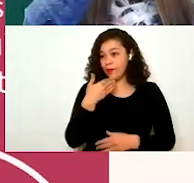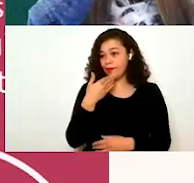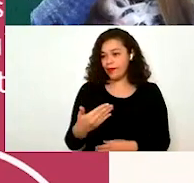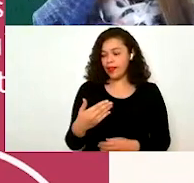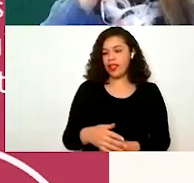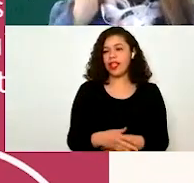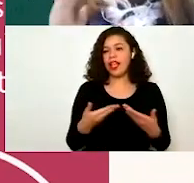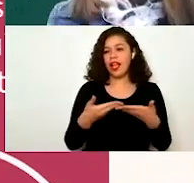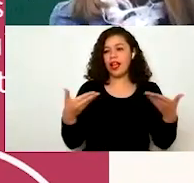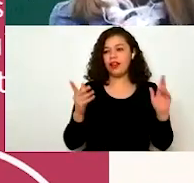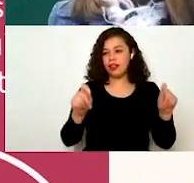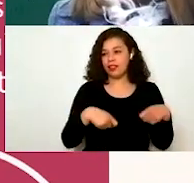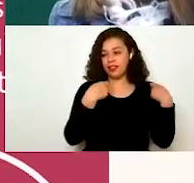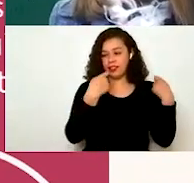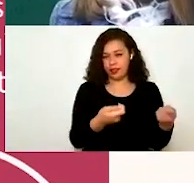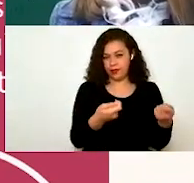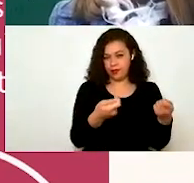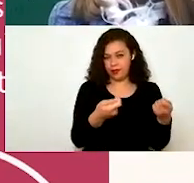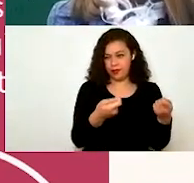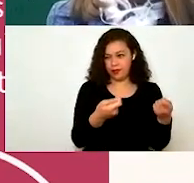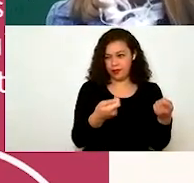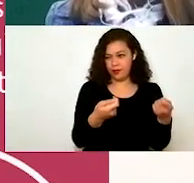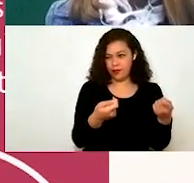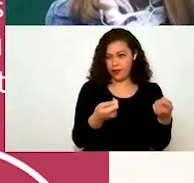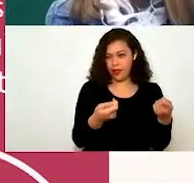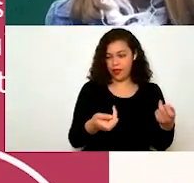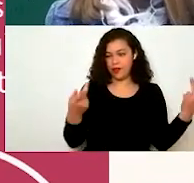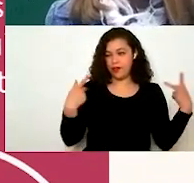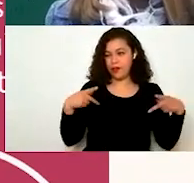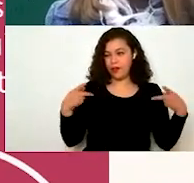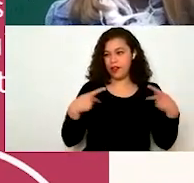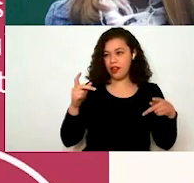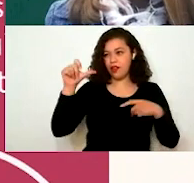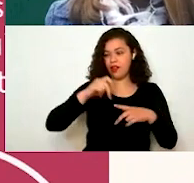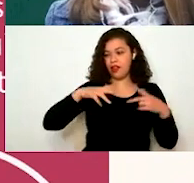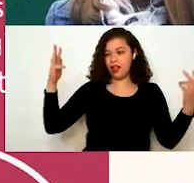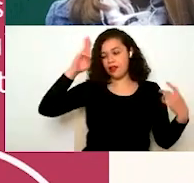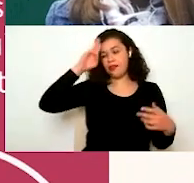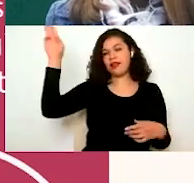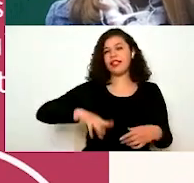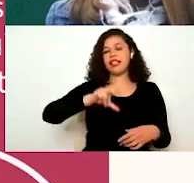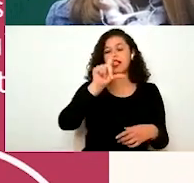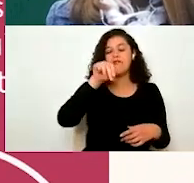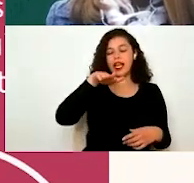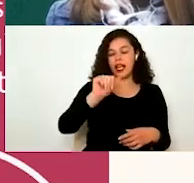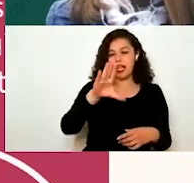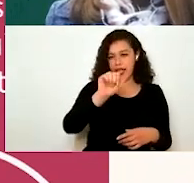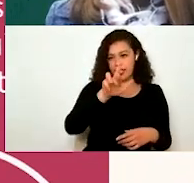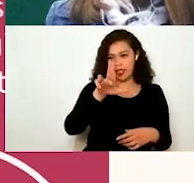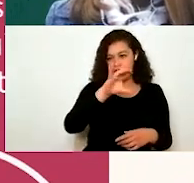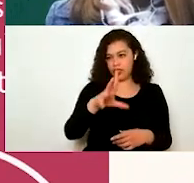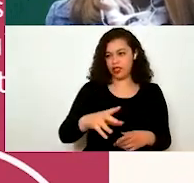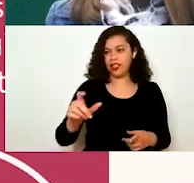le cedemos la palabra y a nuestros respondentes del día de hoy, a la maestra Diana Carrillo Celaya y a la licenciada Beatriz